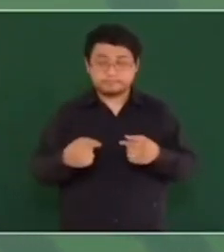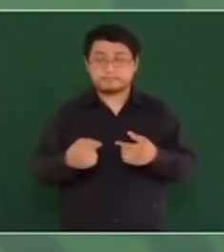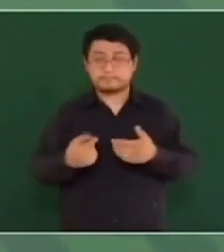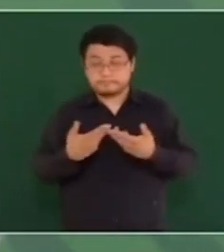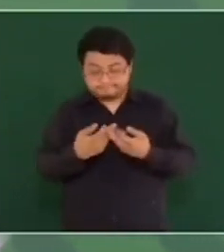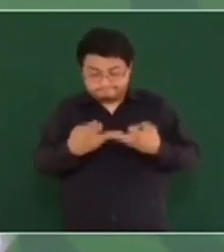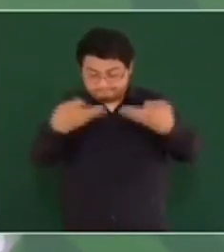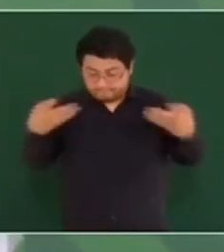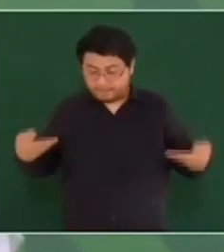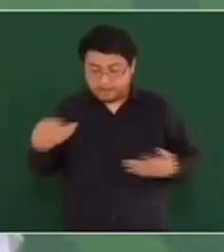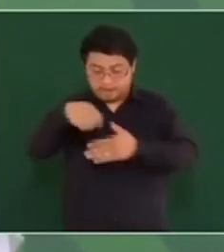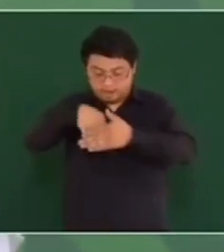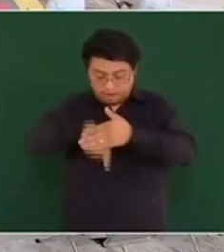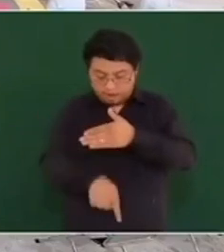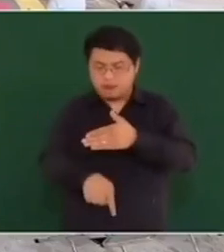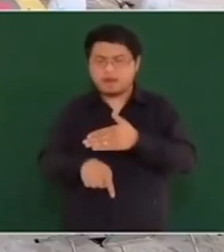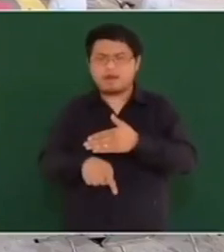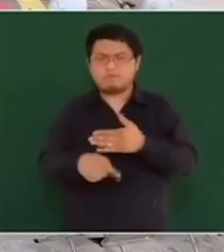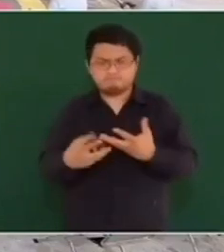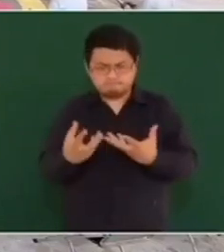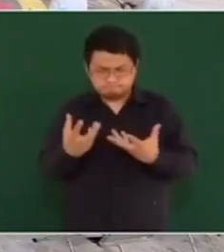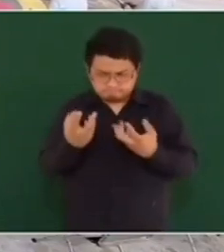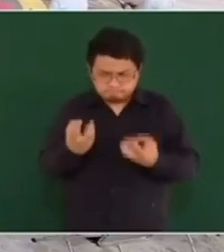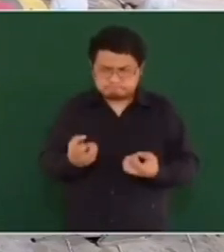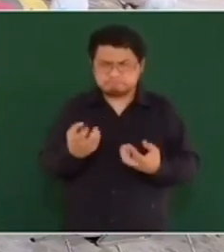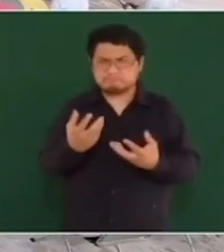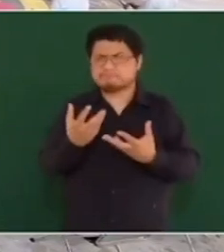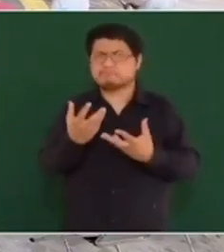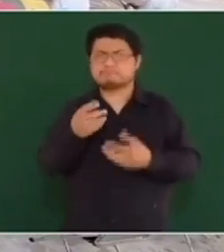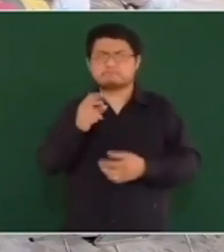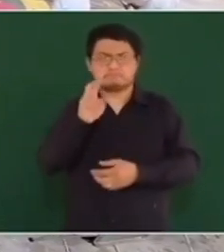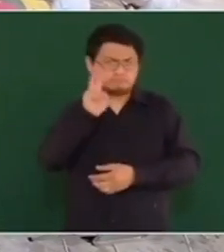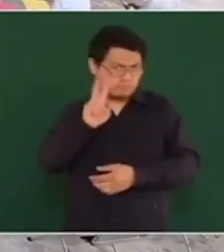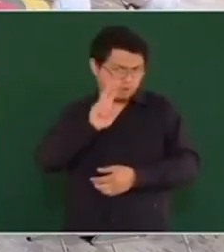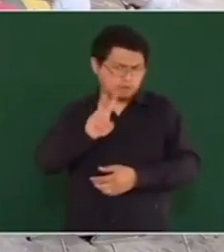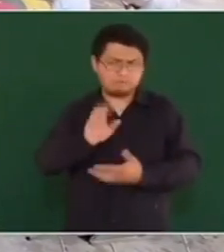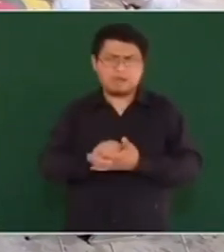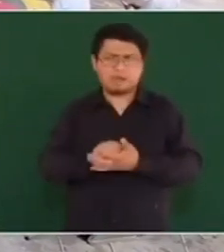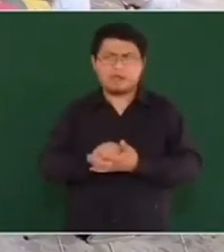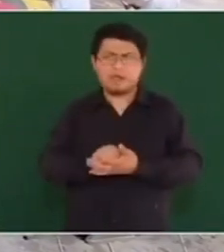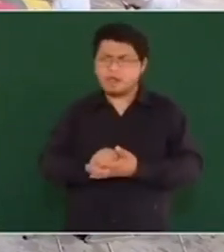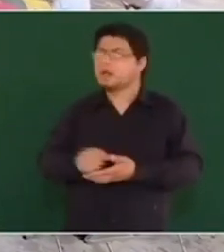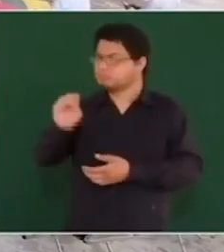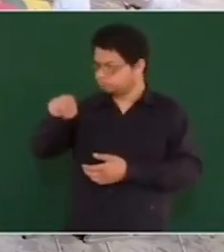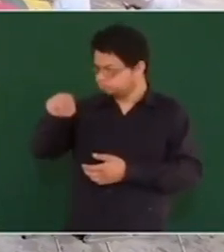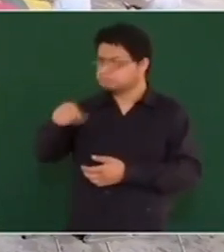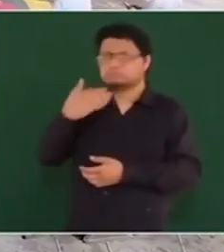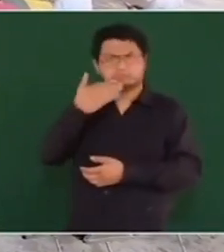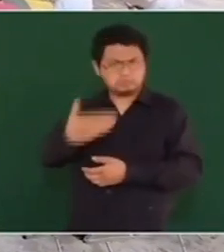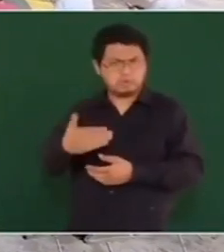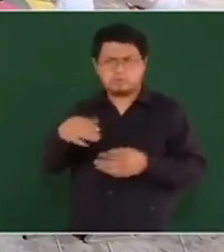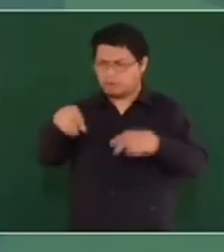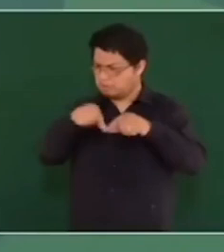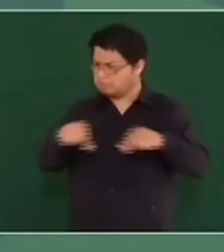suelo y se llegó a una muy buena conclusión.